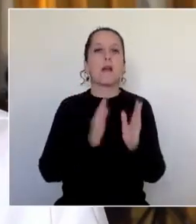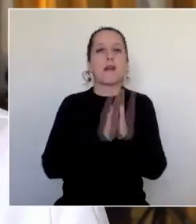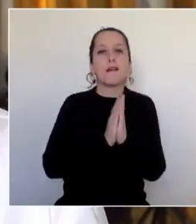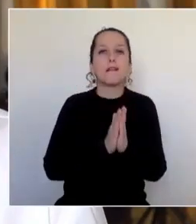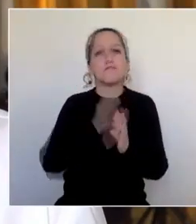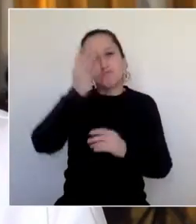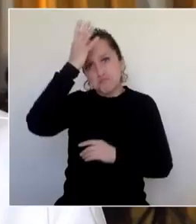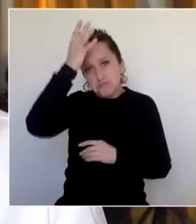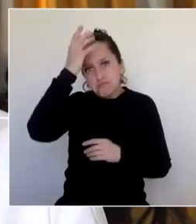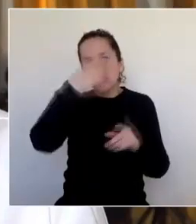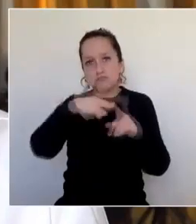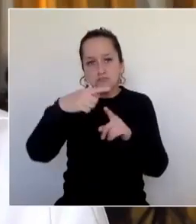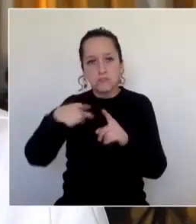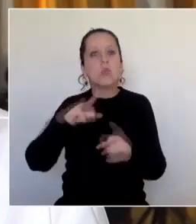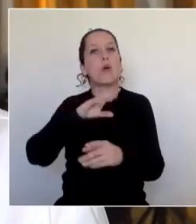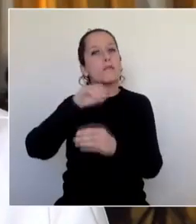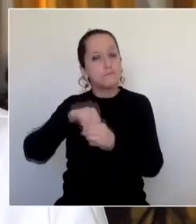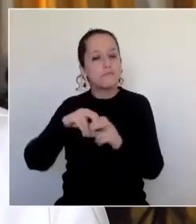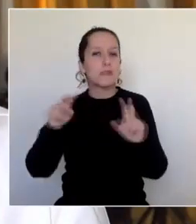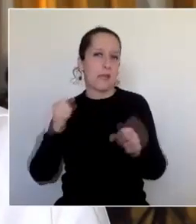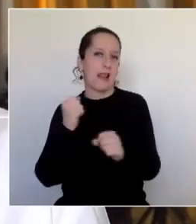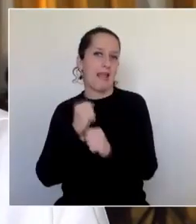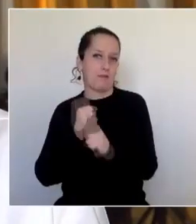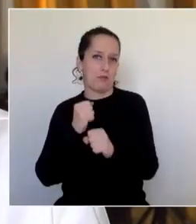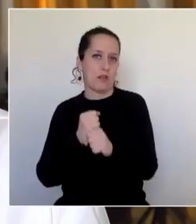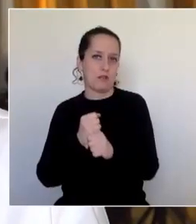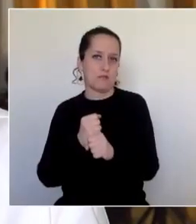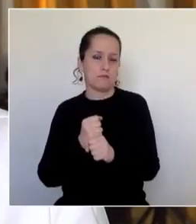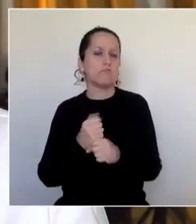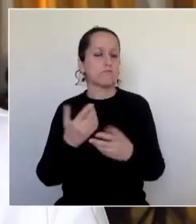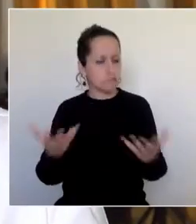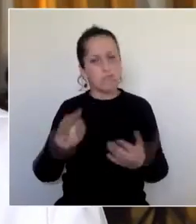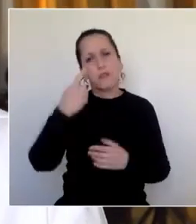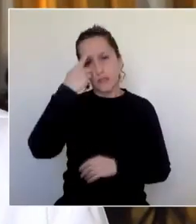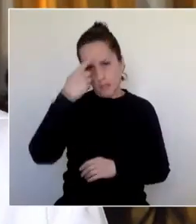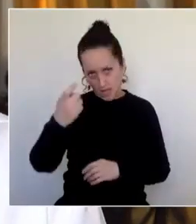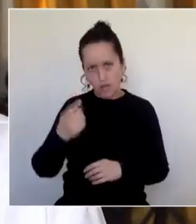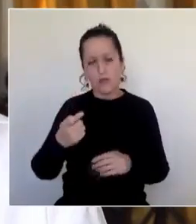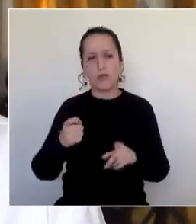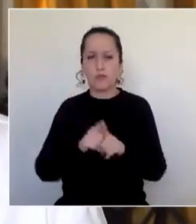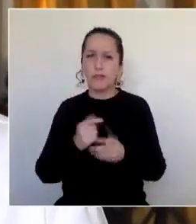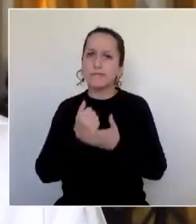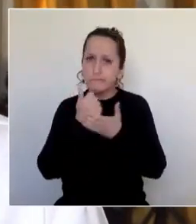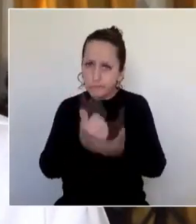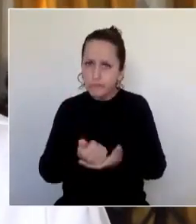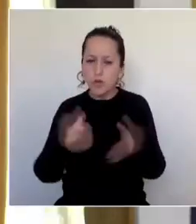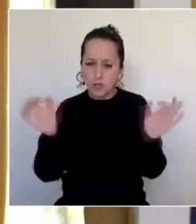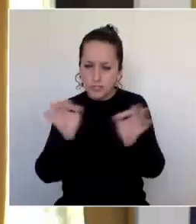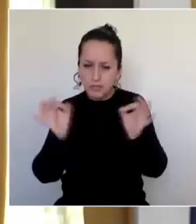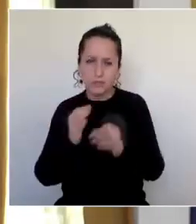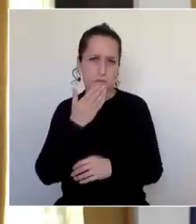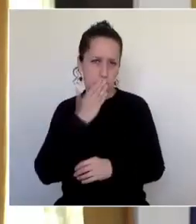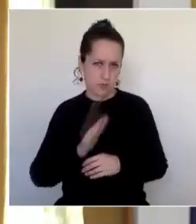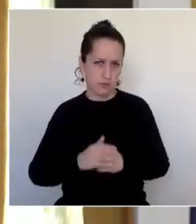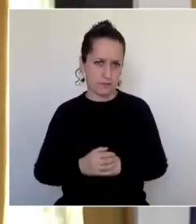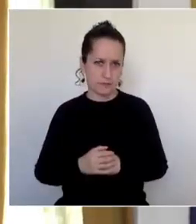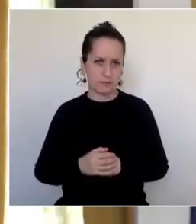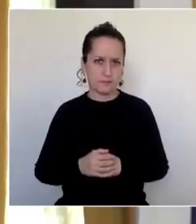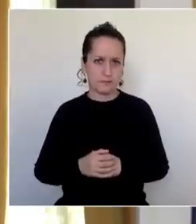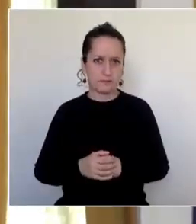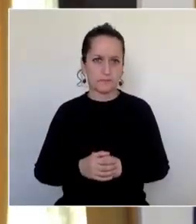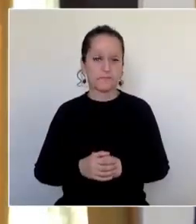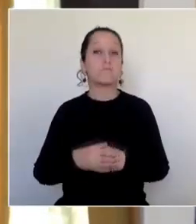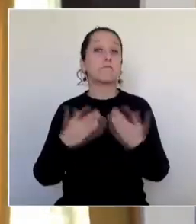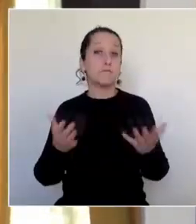cristiano también sea algo que se aborde con mucha seriedad pero también con herramientas que permitan entregar la mejor orientación. Nos ha hecho hincapié